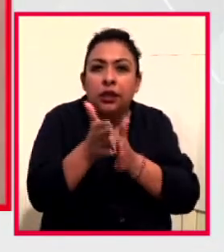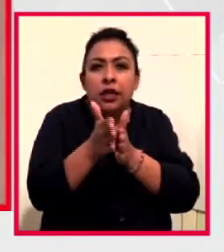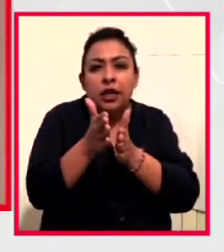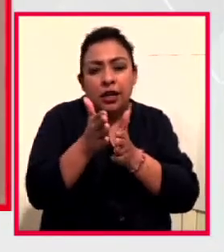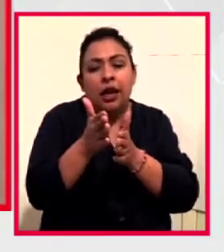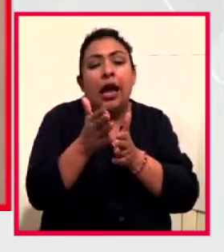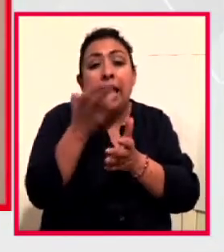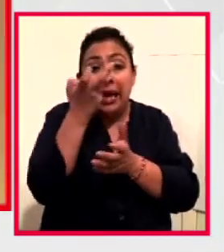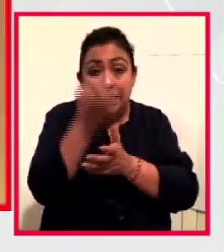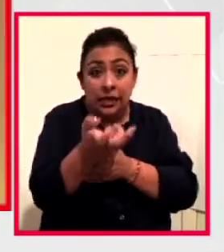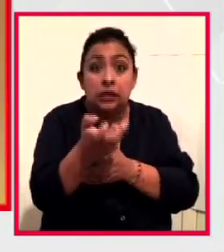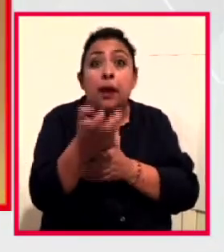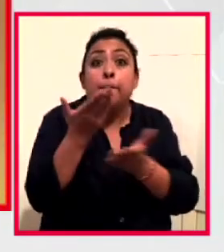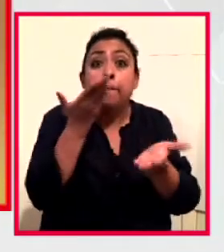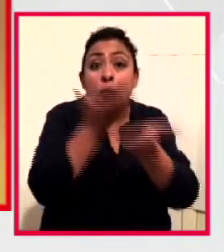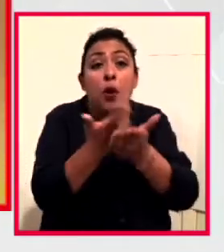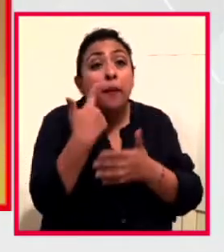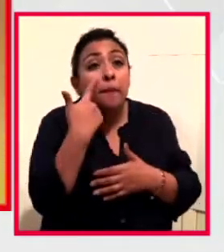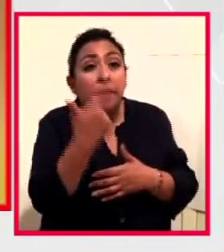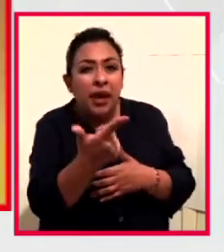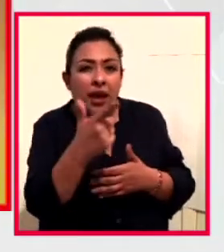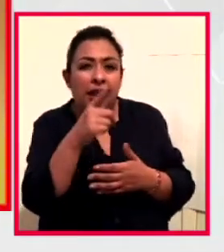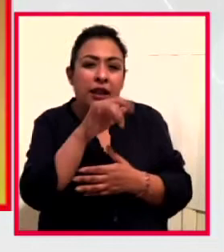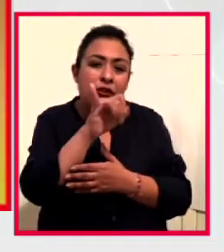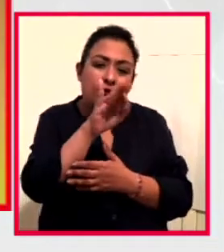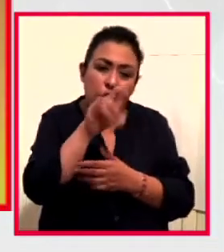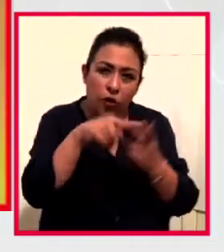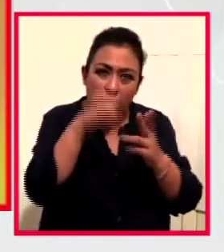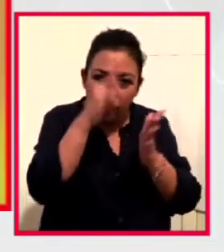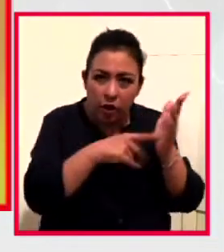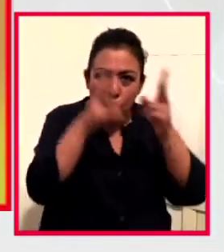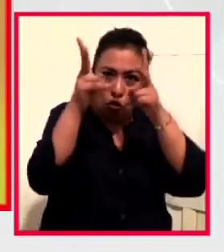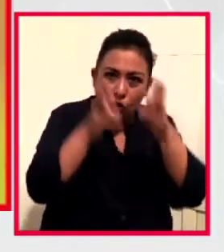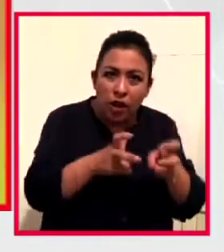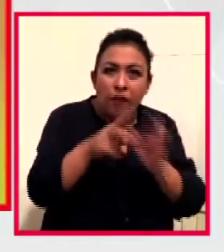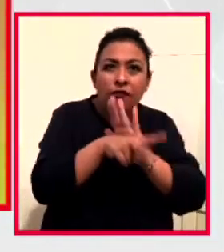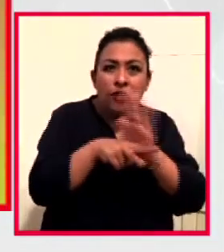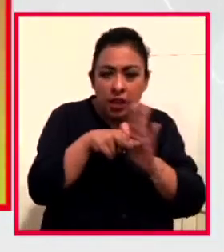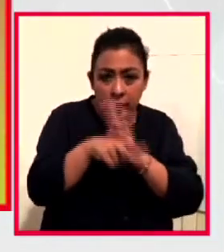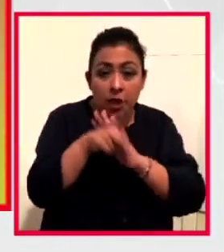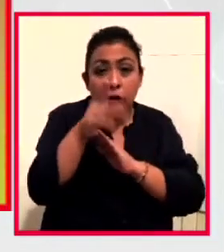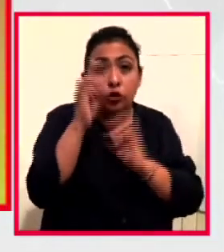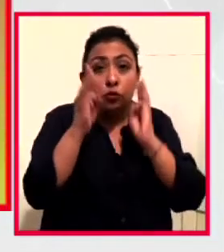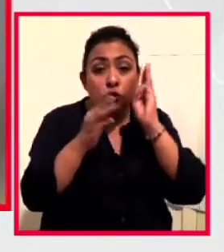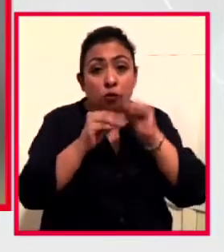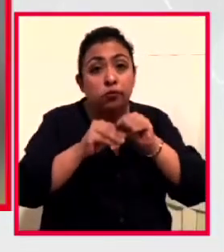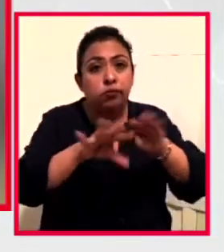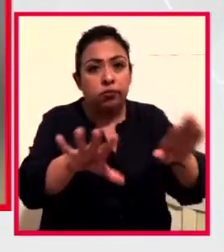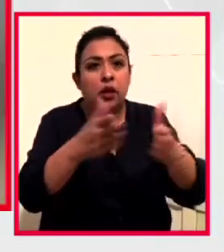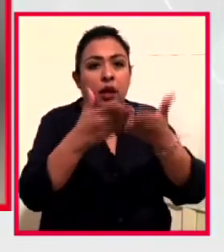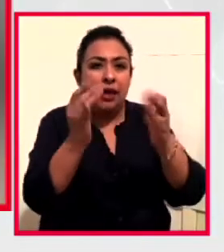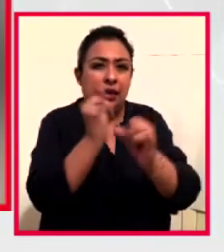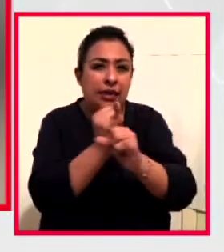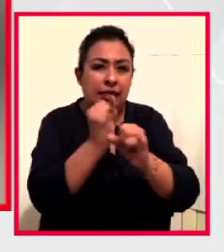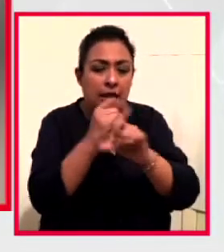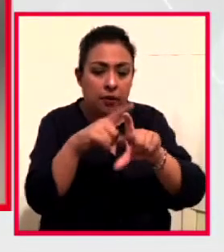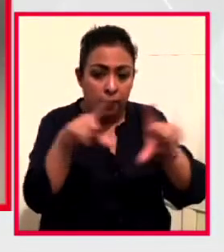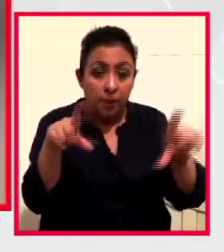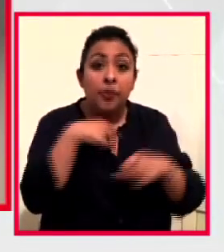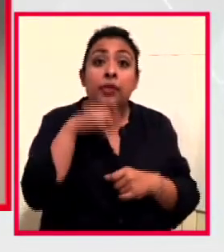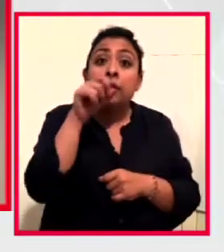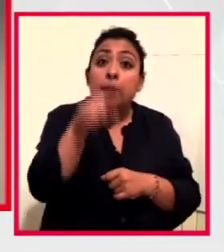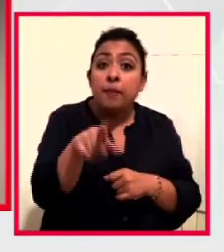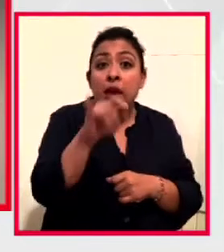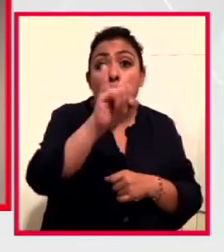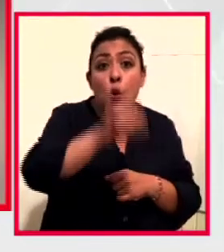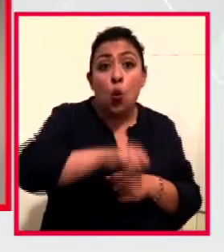los usuarios podrán ver en infografías, descargables y videos que el museo publica en este portal. Además, todos los